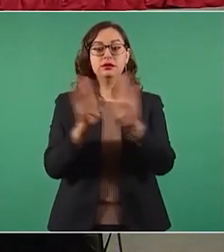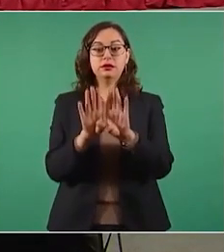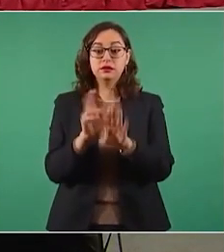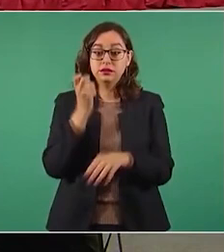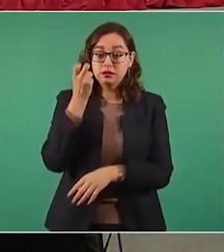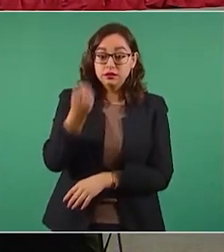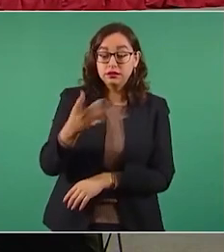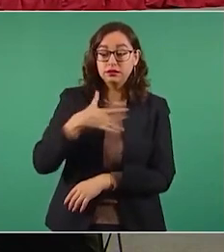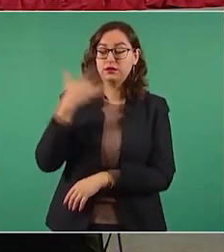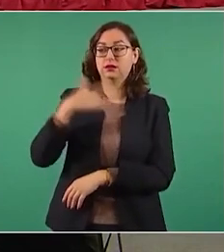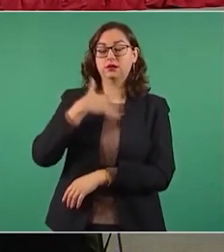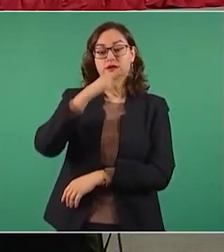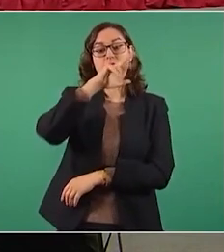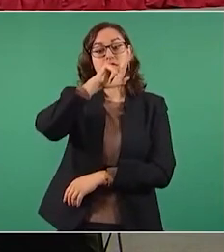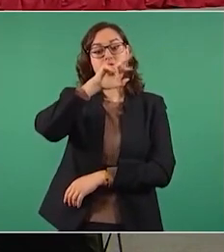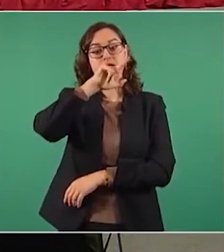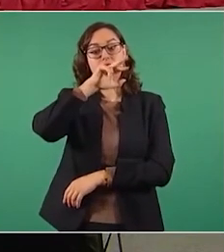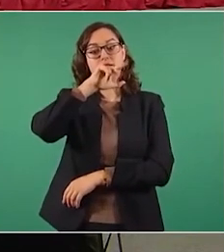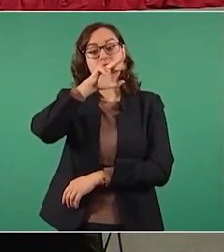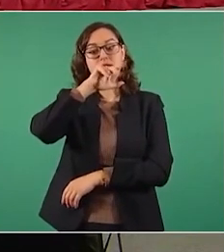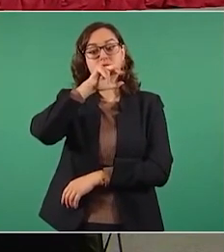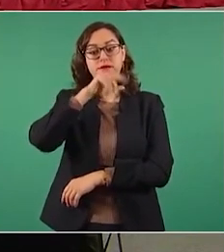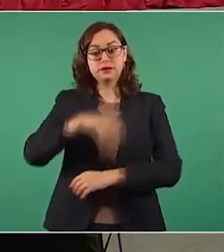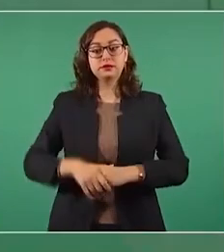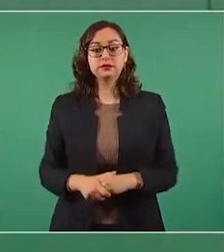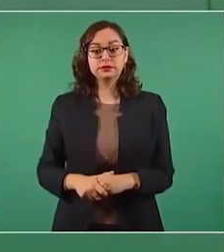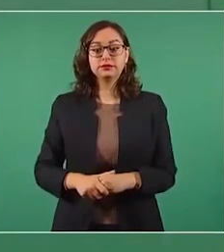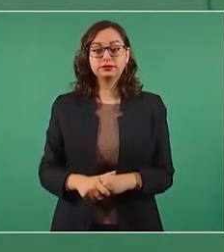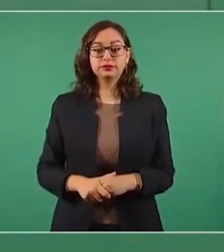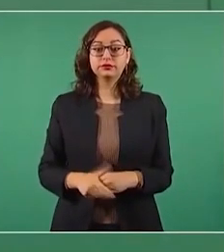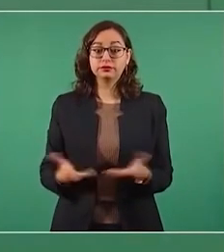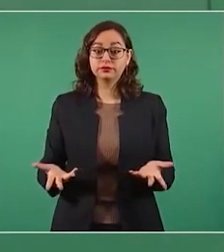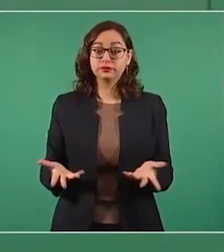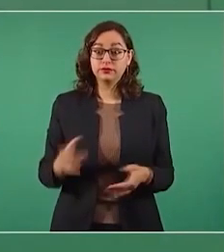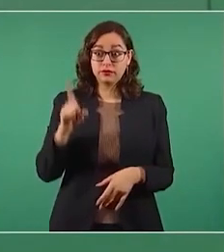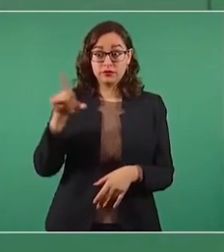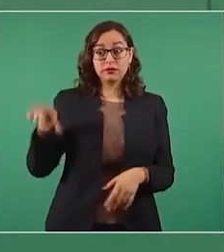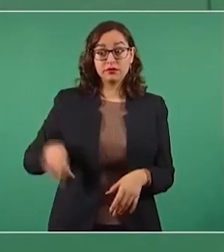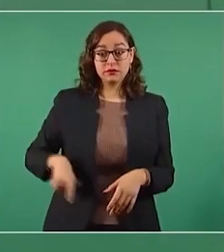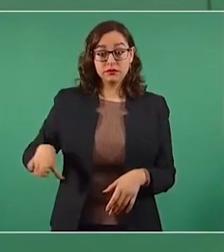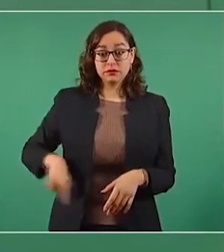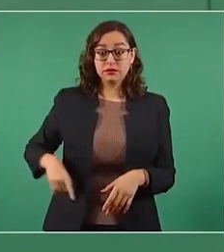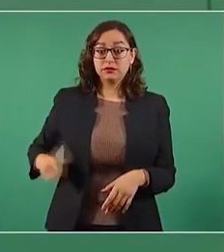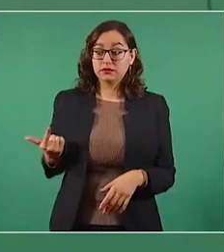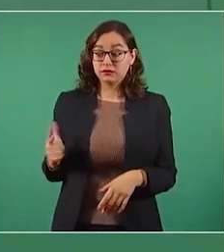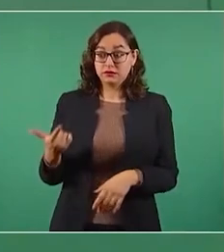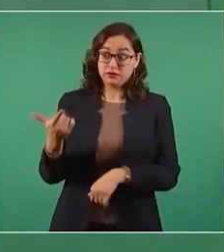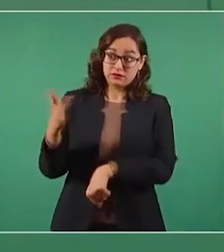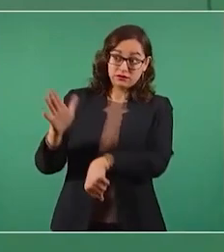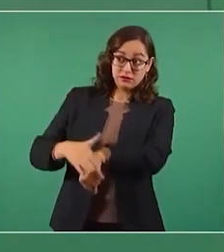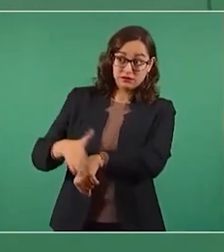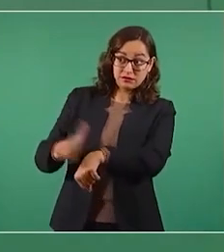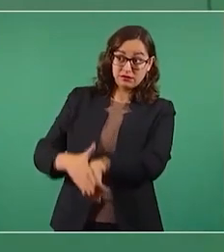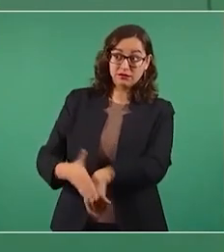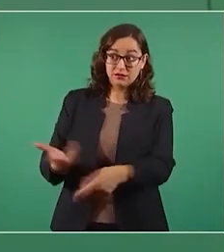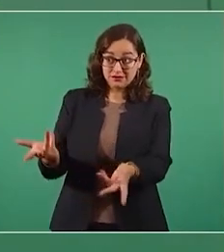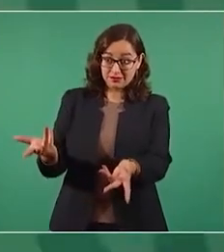que me preocupa. Y a esto es a lo que exhorto al gobernador.